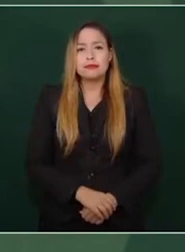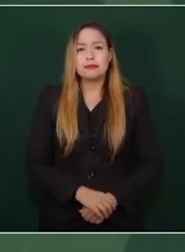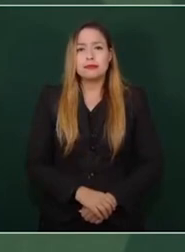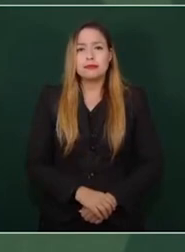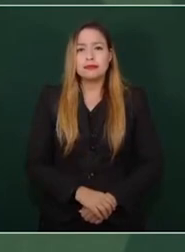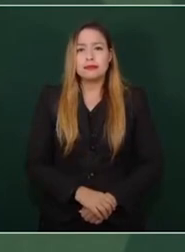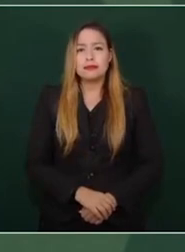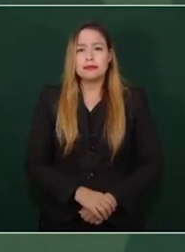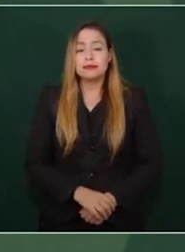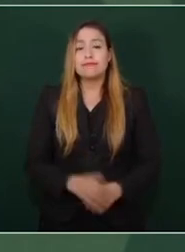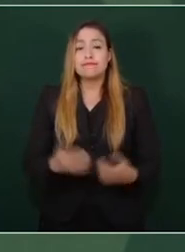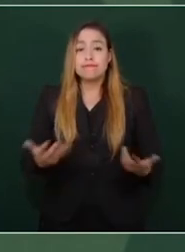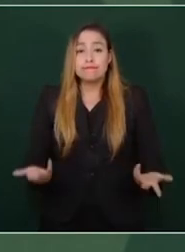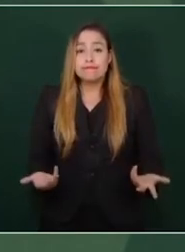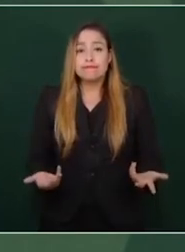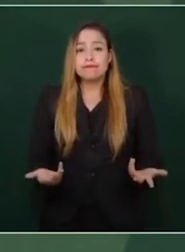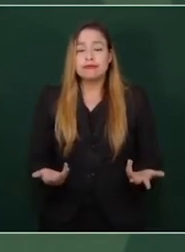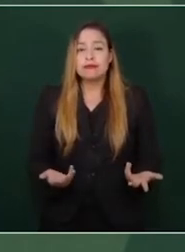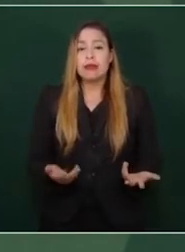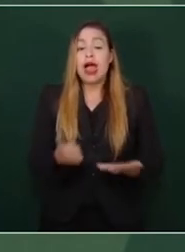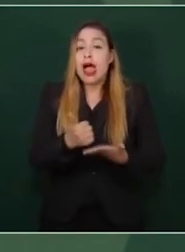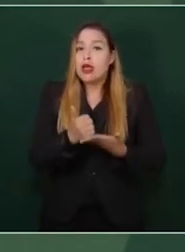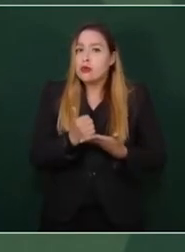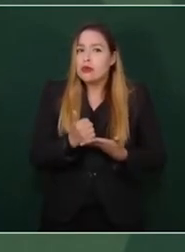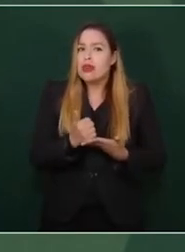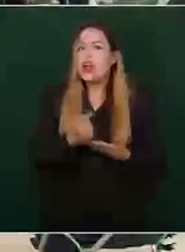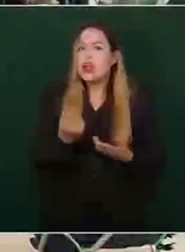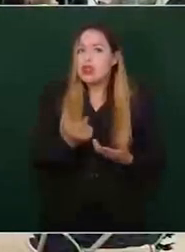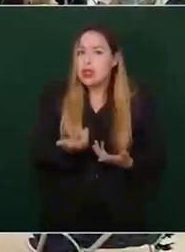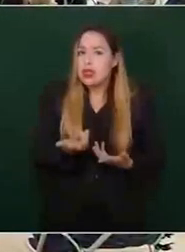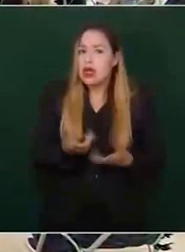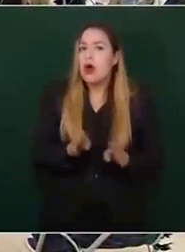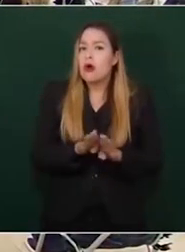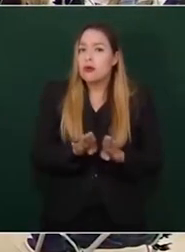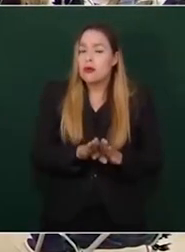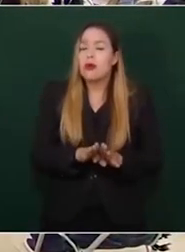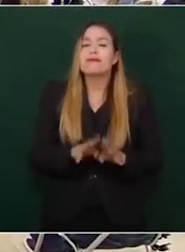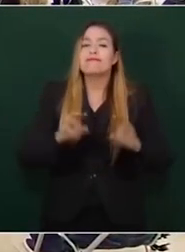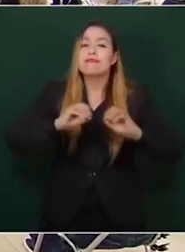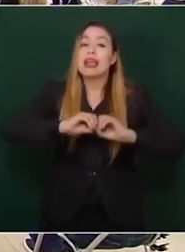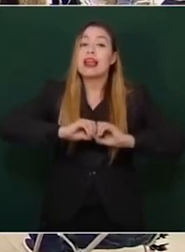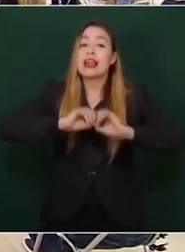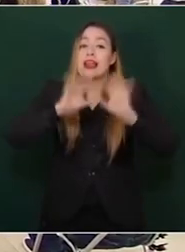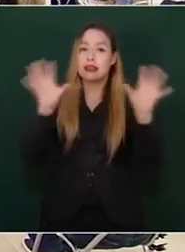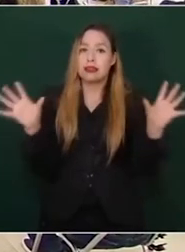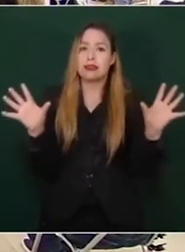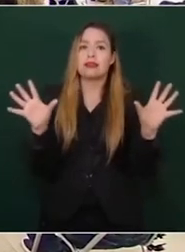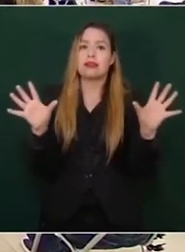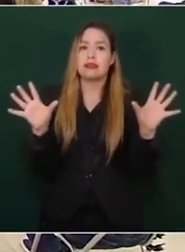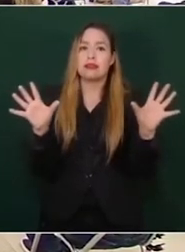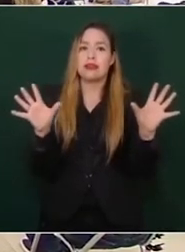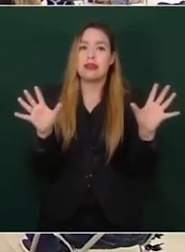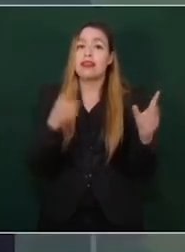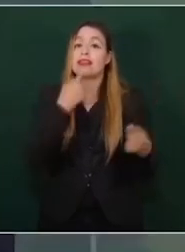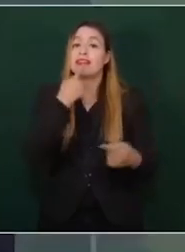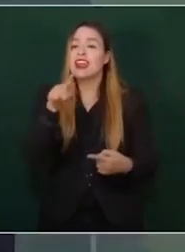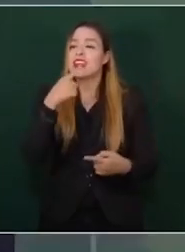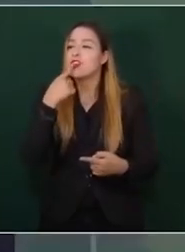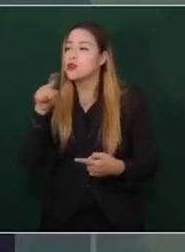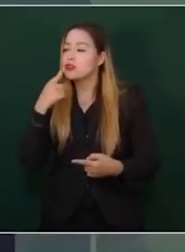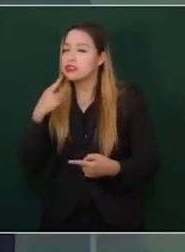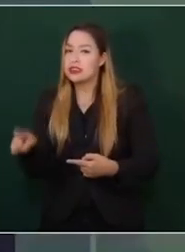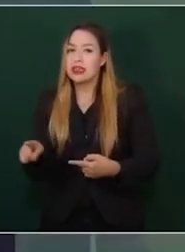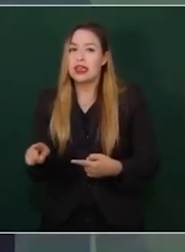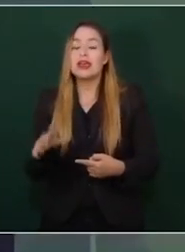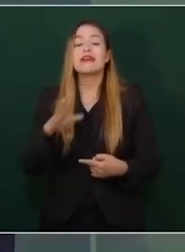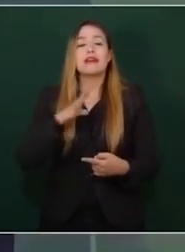porque ayuda mucho la transparencia y la denuncia y la crítica.